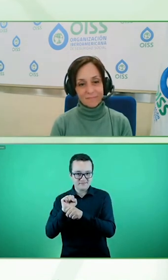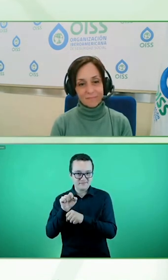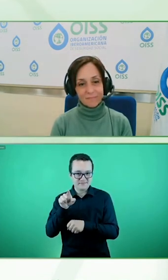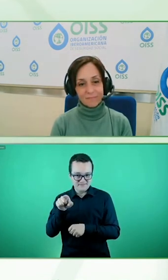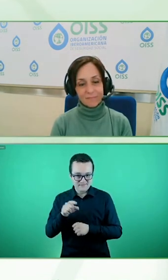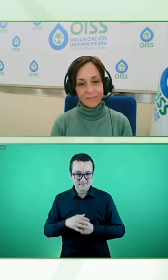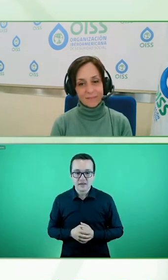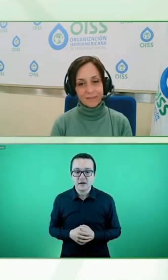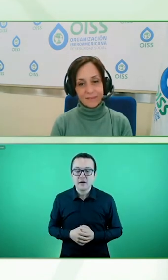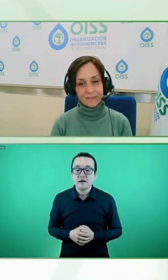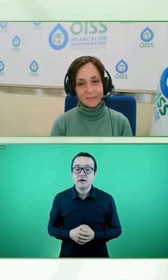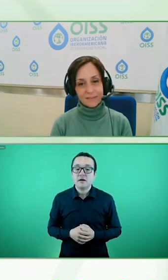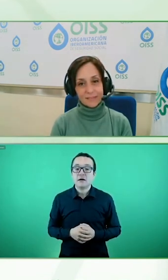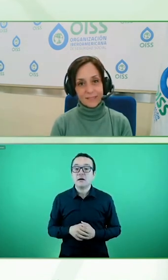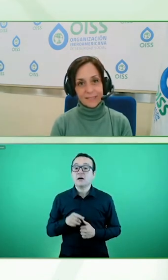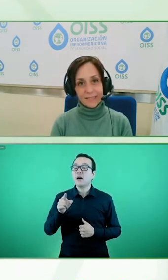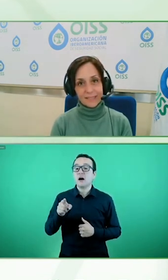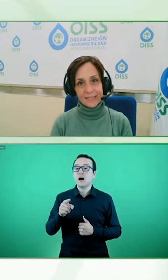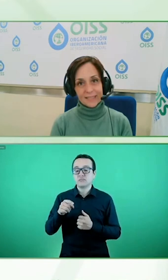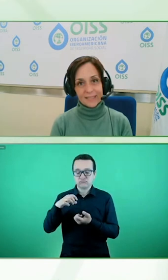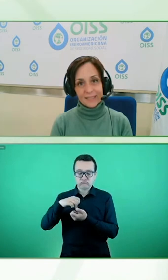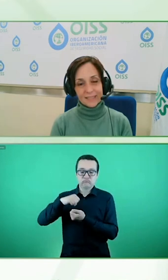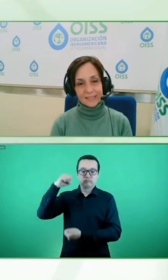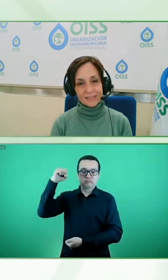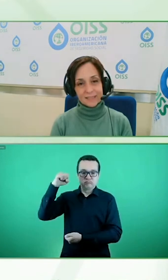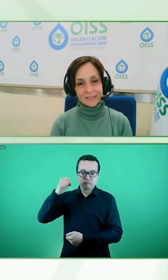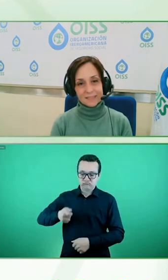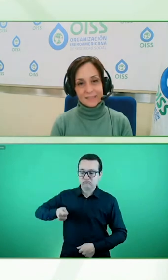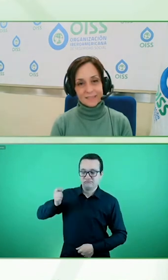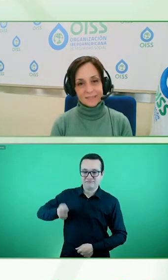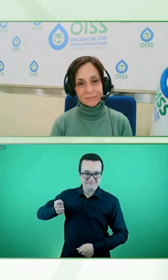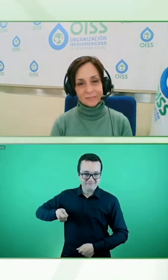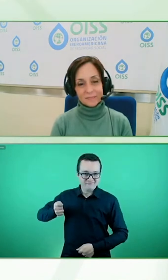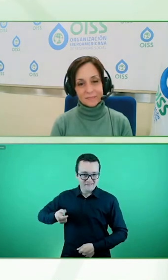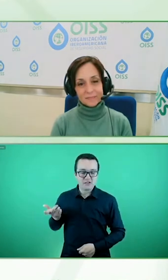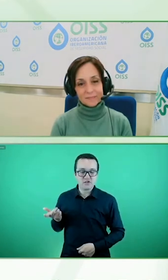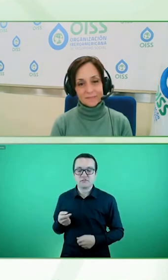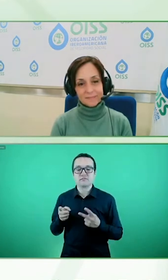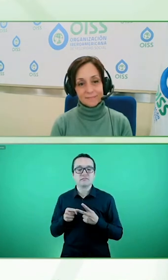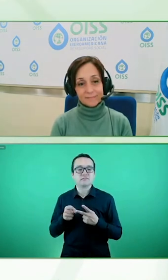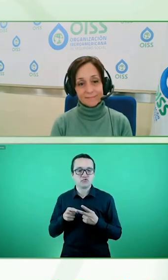Es licenciada en Derecho y en Ciencias Políticas y de la Administración,